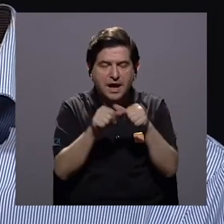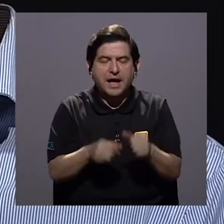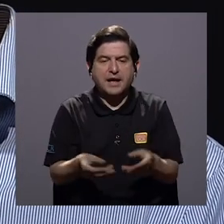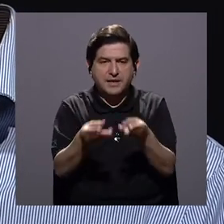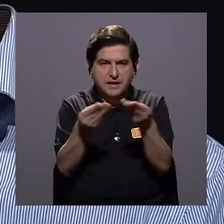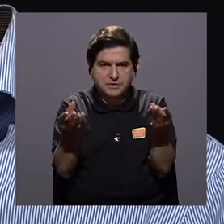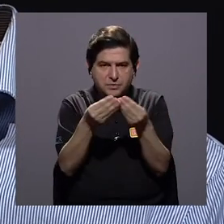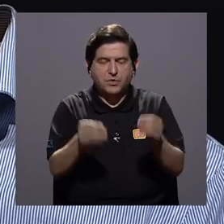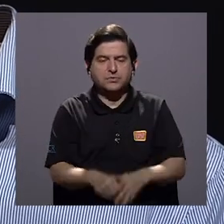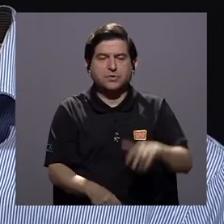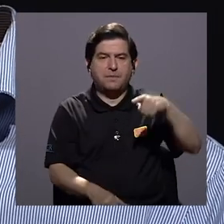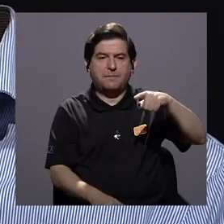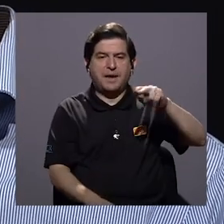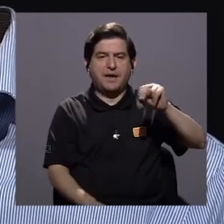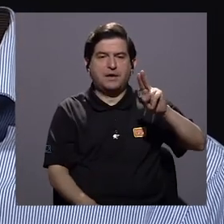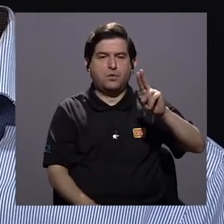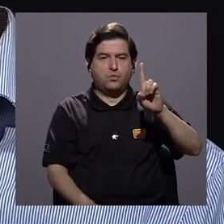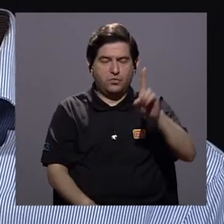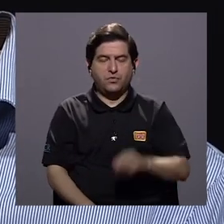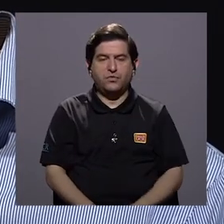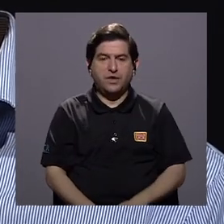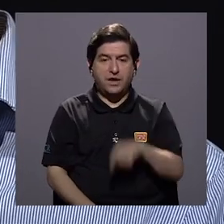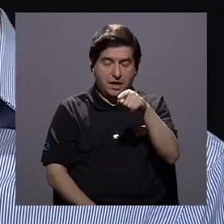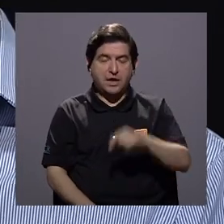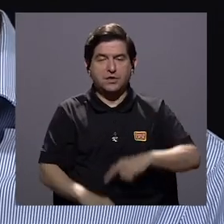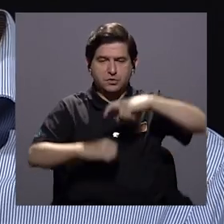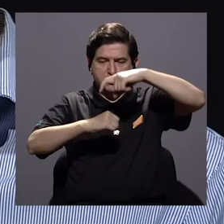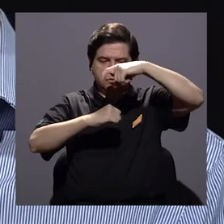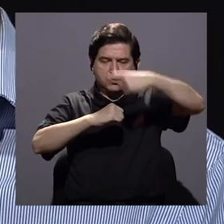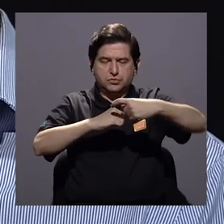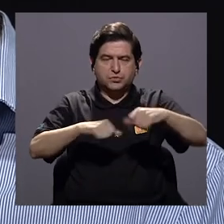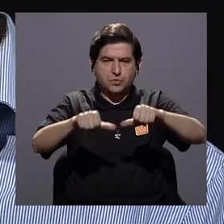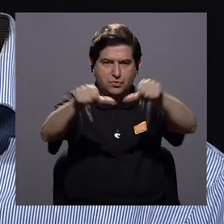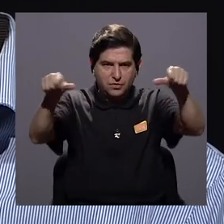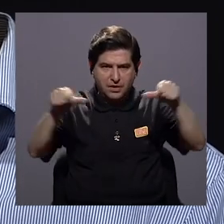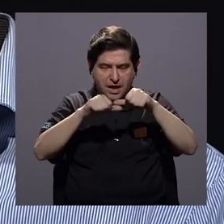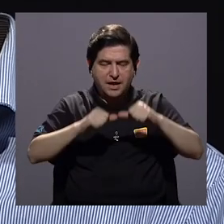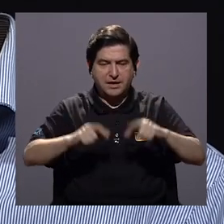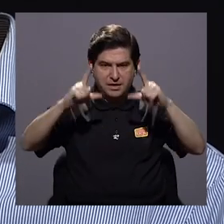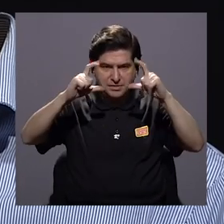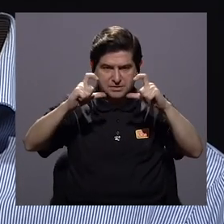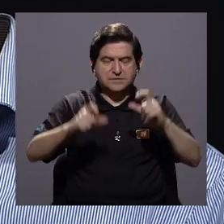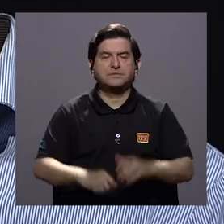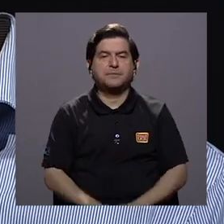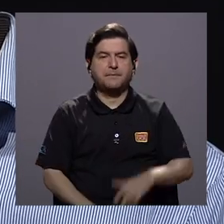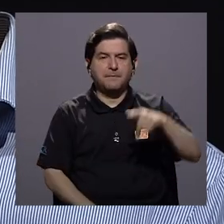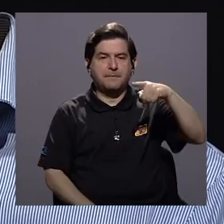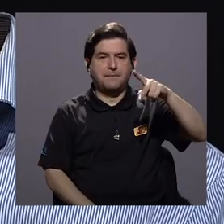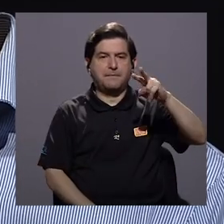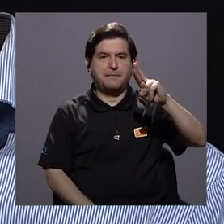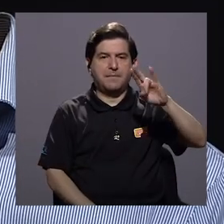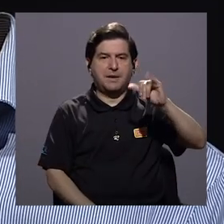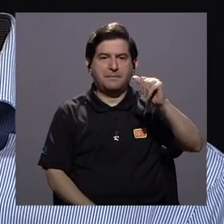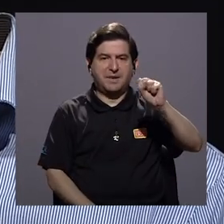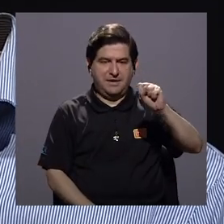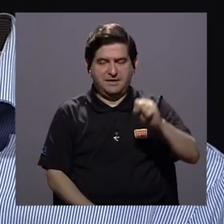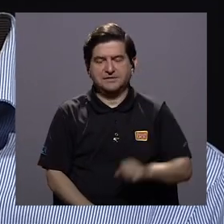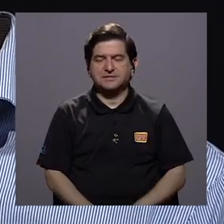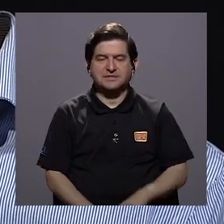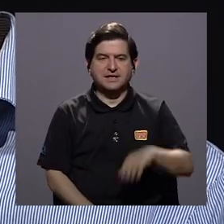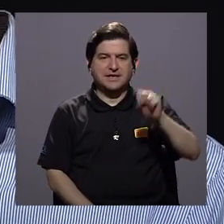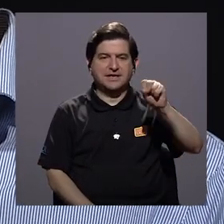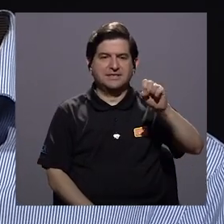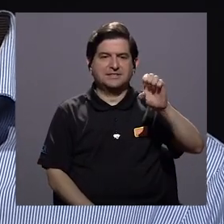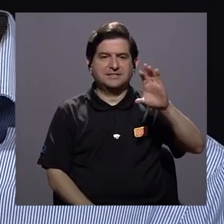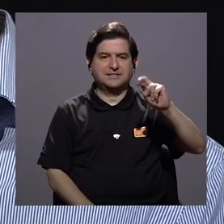de PNUD ha hecho con imágenes satelitales de PRIAS, del programa del SENAT